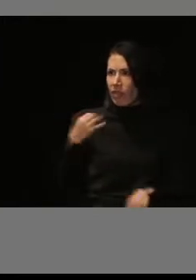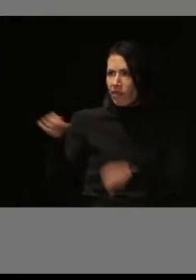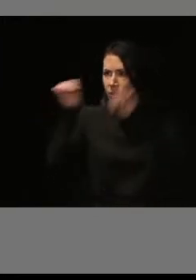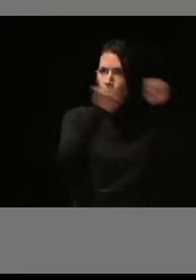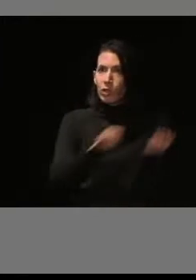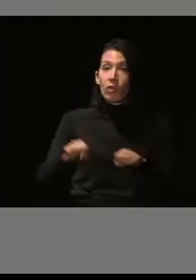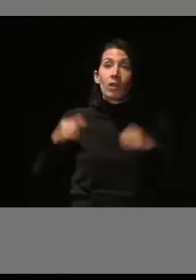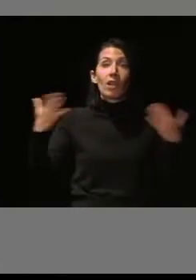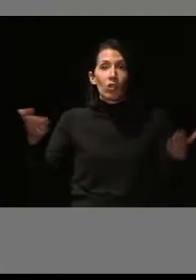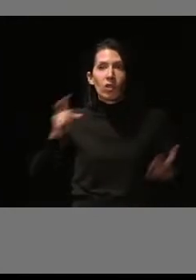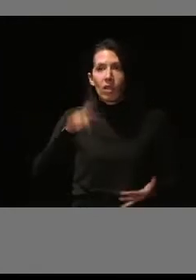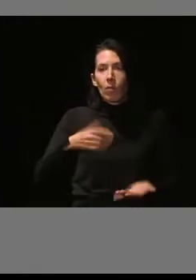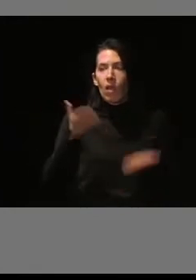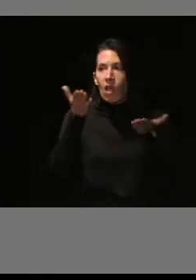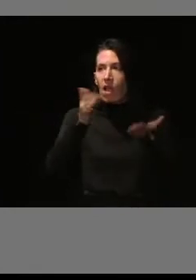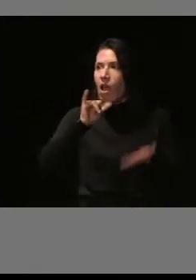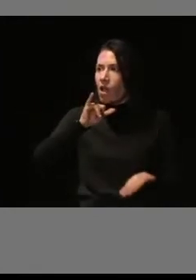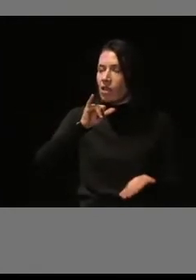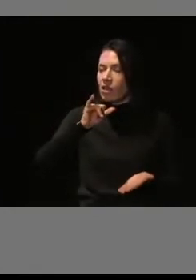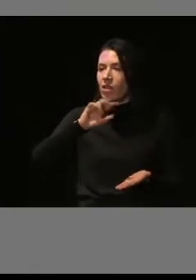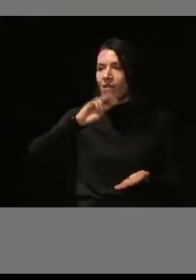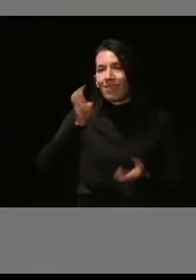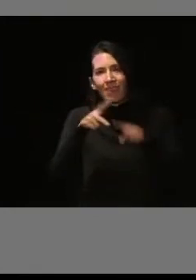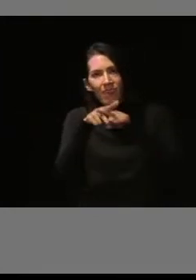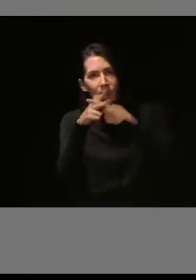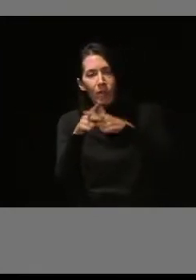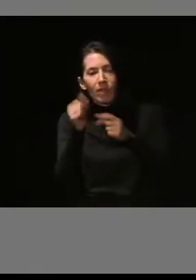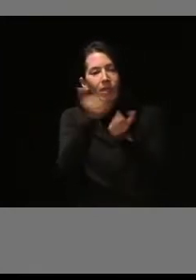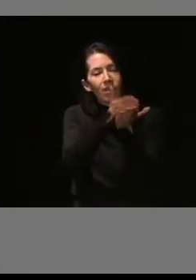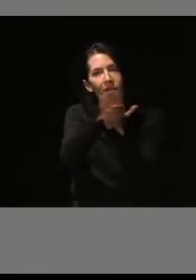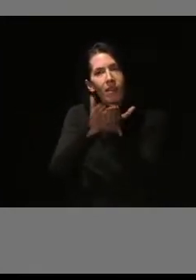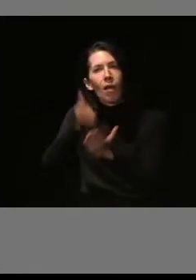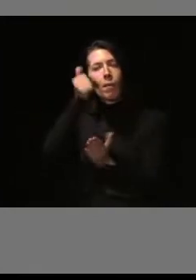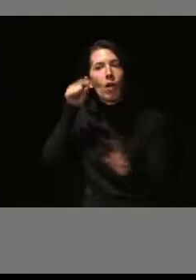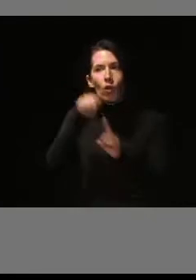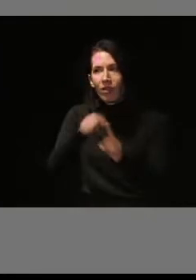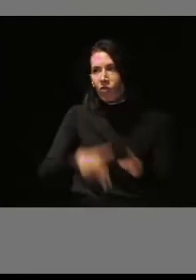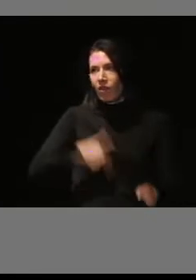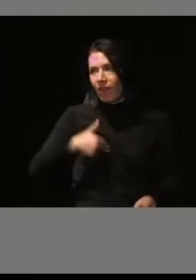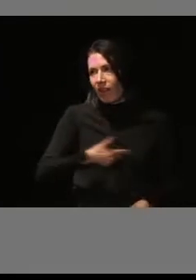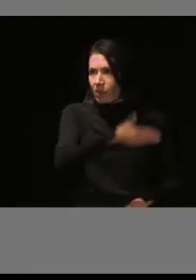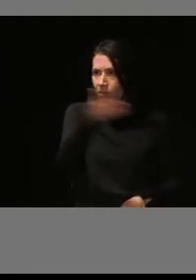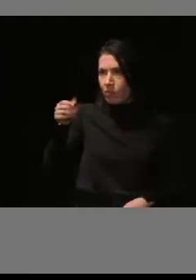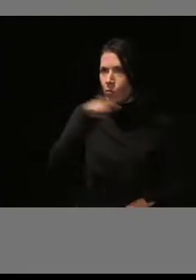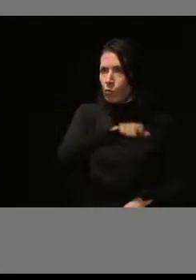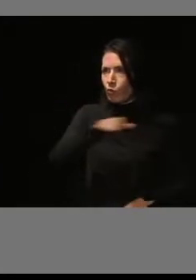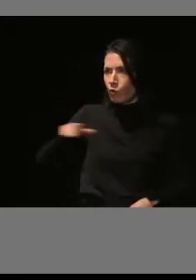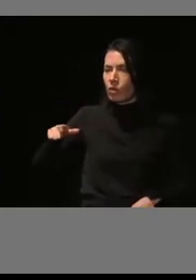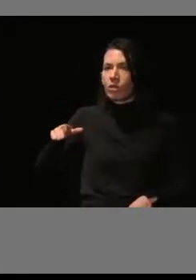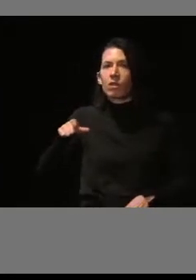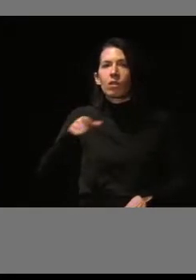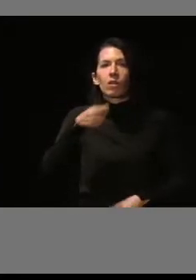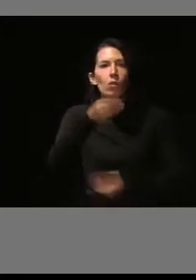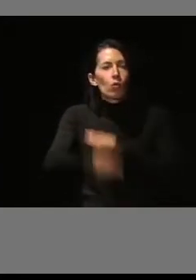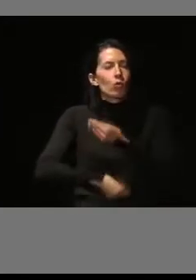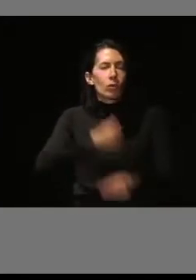tanto, también, pues, disponemos de otras herramientas que van dirigidas a la generalidad de los ciudadanos, utilizando, sobre todo, pues,